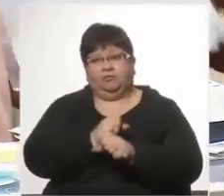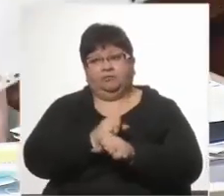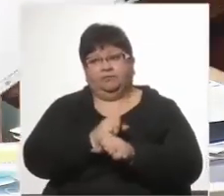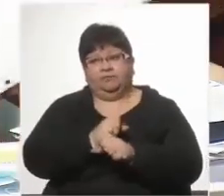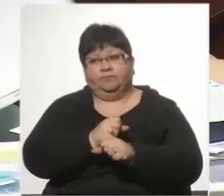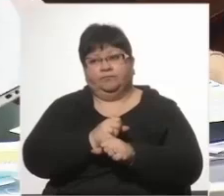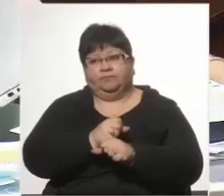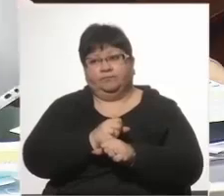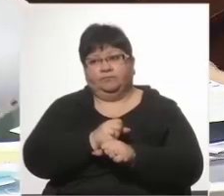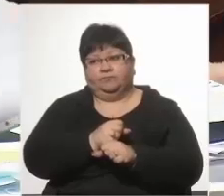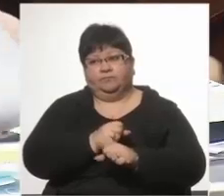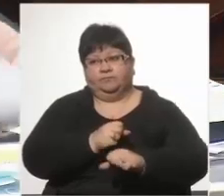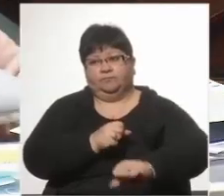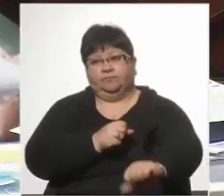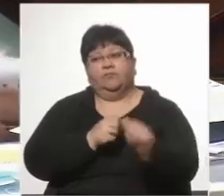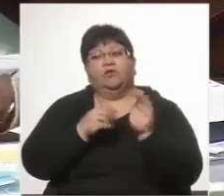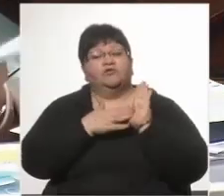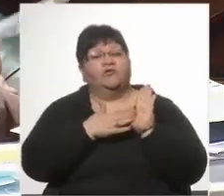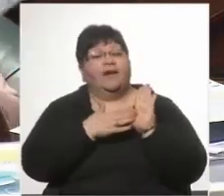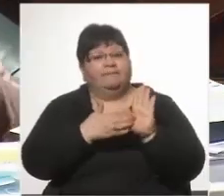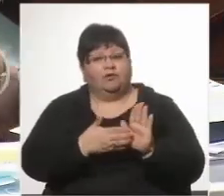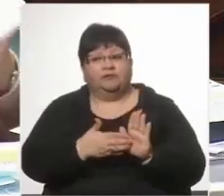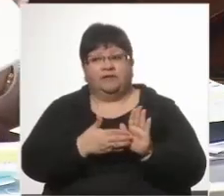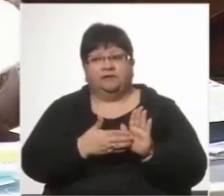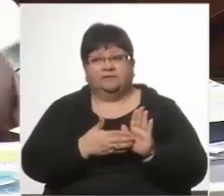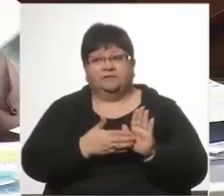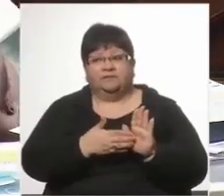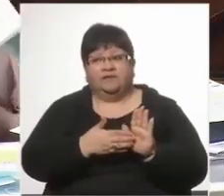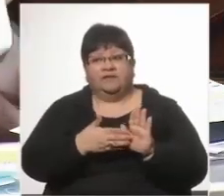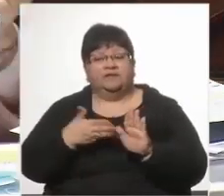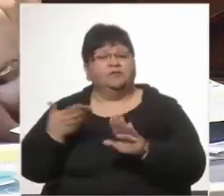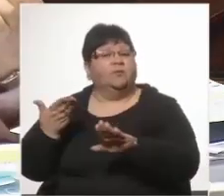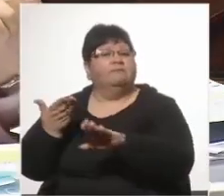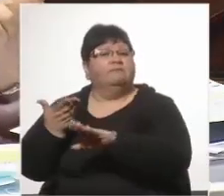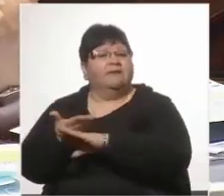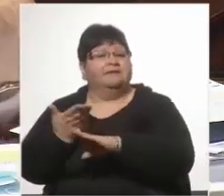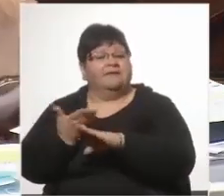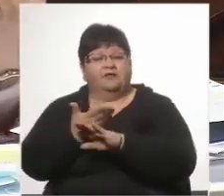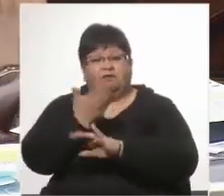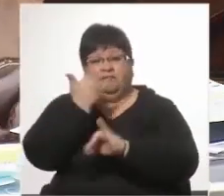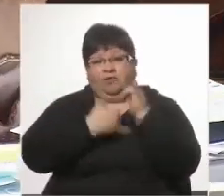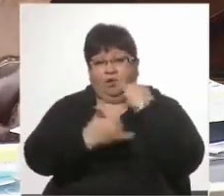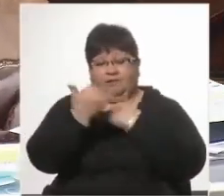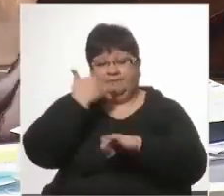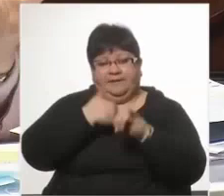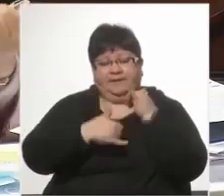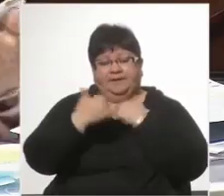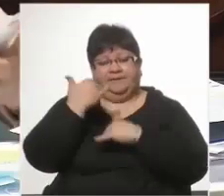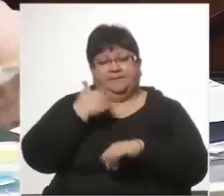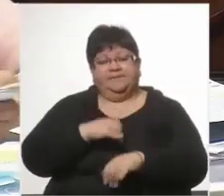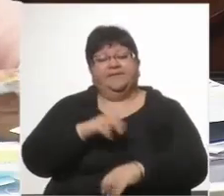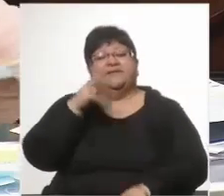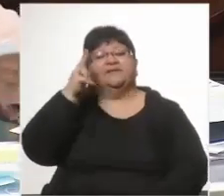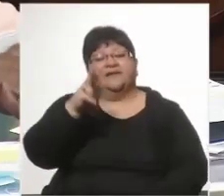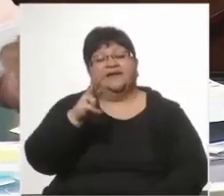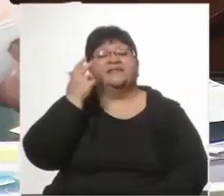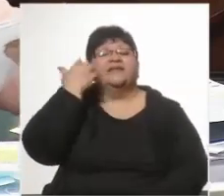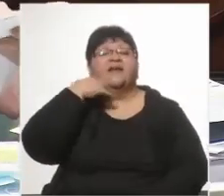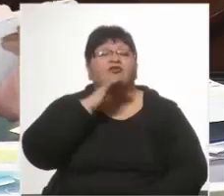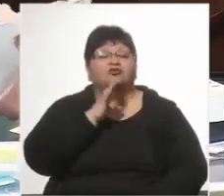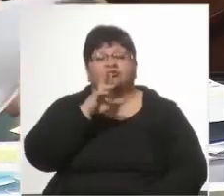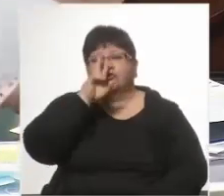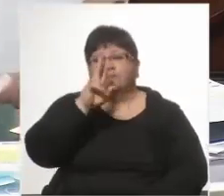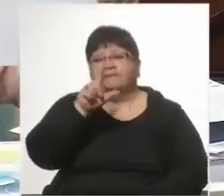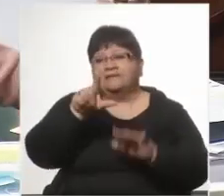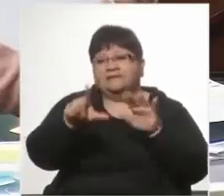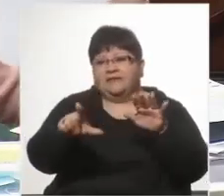asunto en el sentido de cómo es que se tramitan los pueros, este es un pedido de informe, señora Presidente, que yo hice el 3 de agosto del 2007.